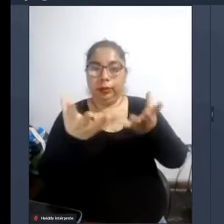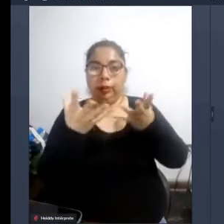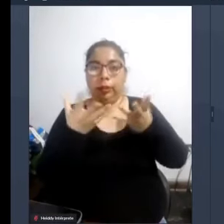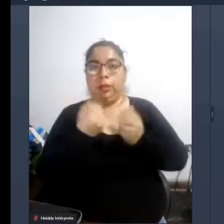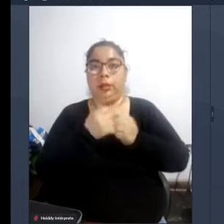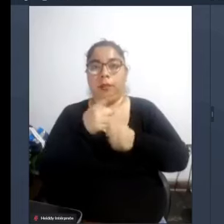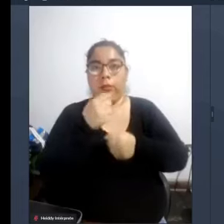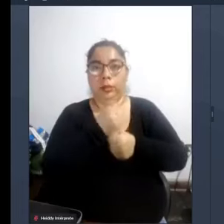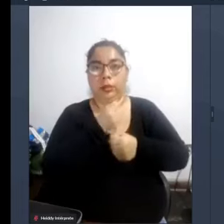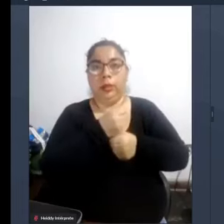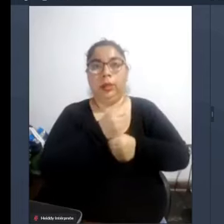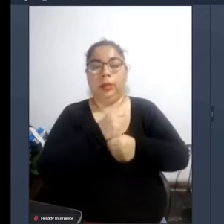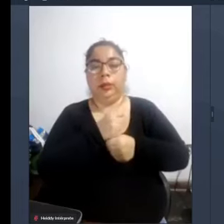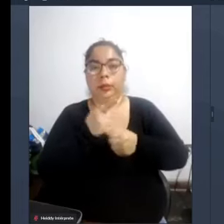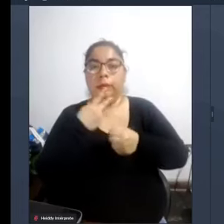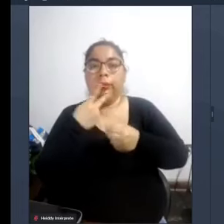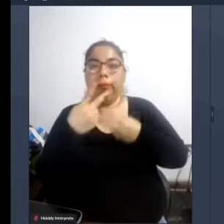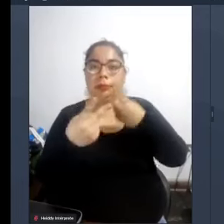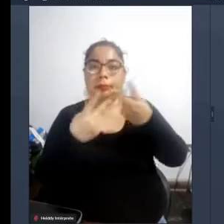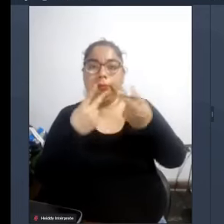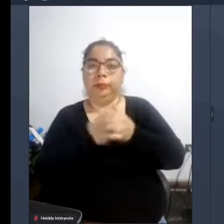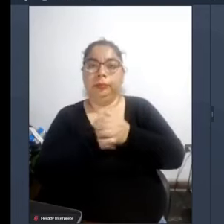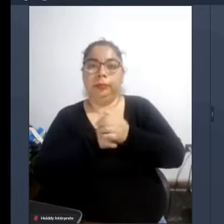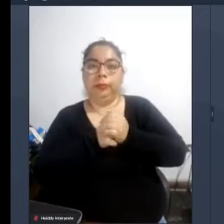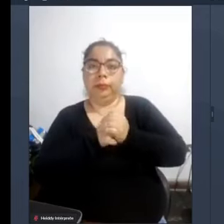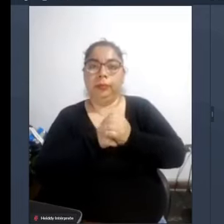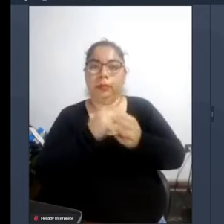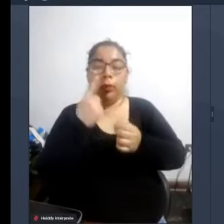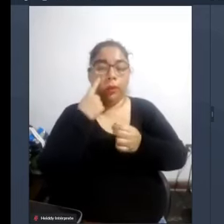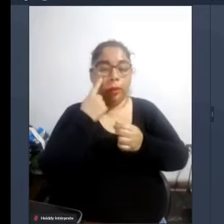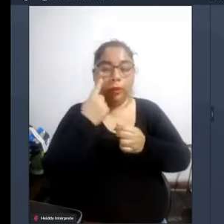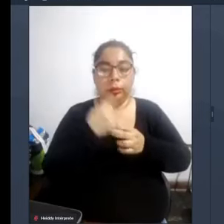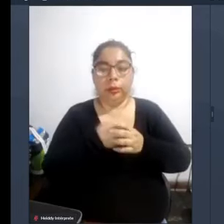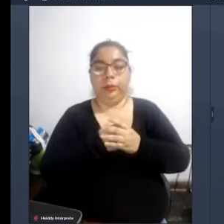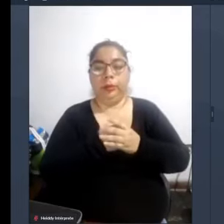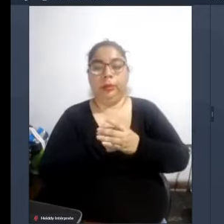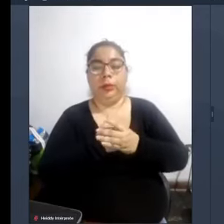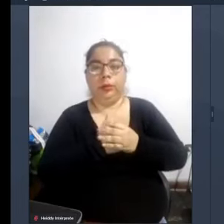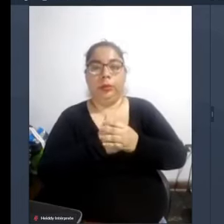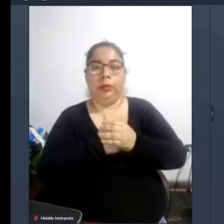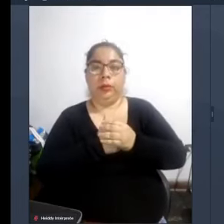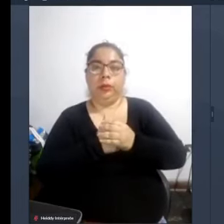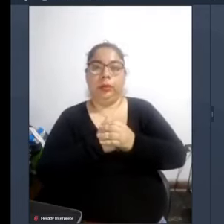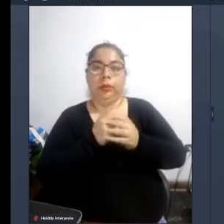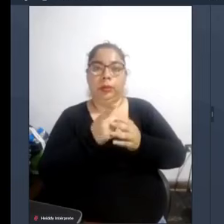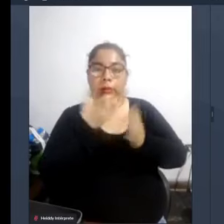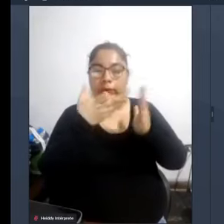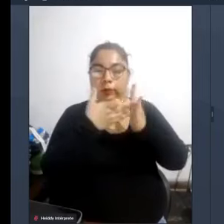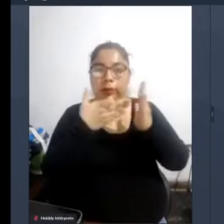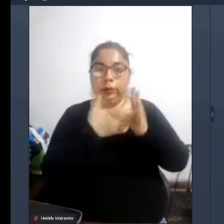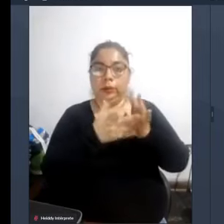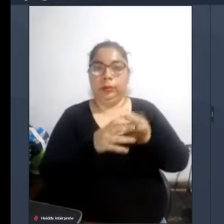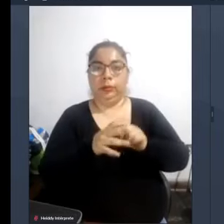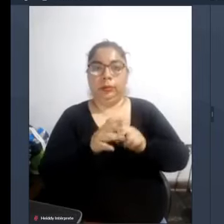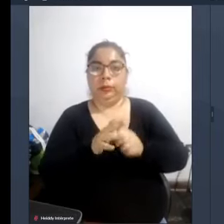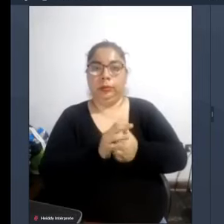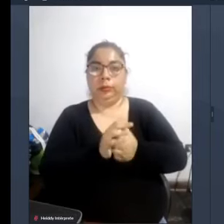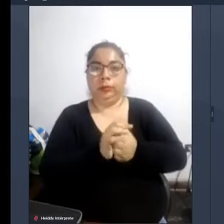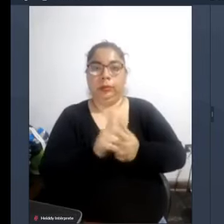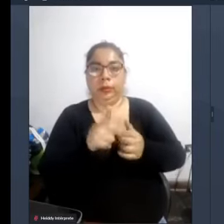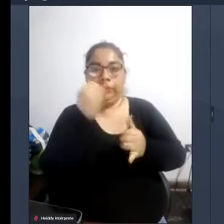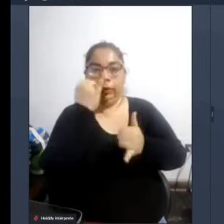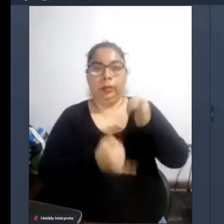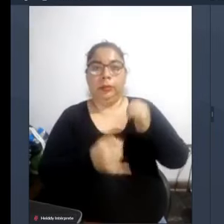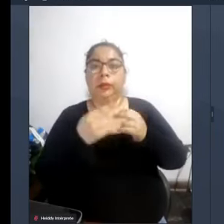trabajo de empatía un trabajo de conocimiento un trabajo de fiscalización y y finalmente de